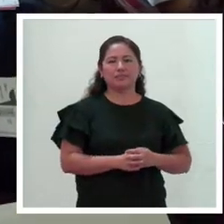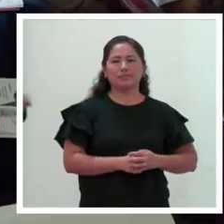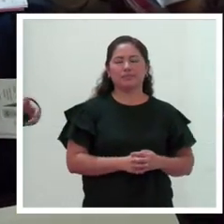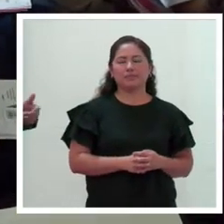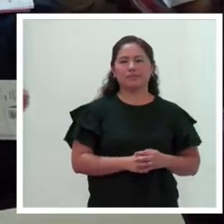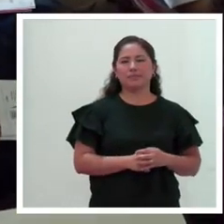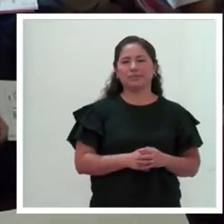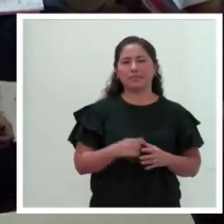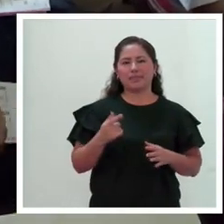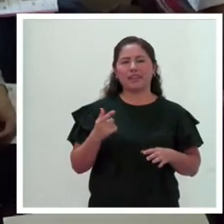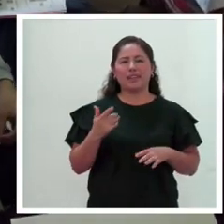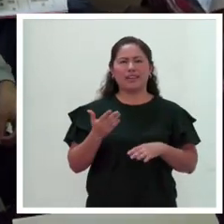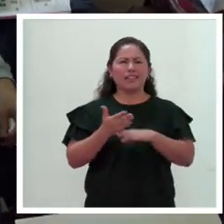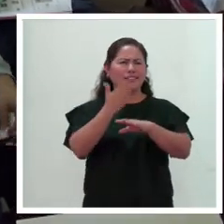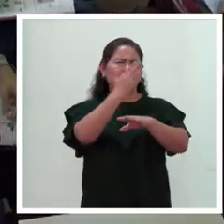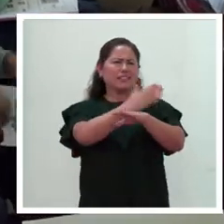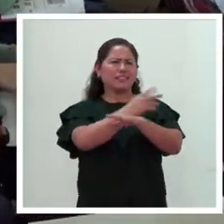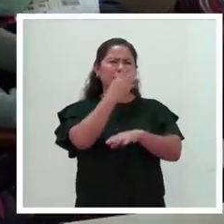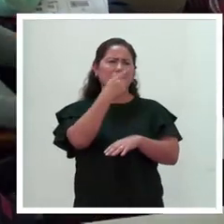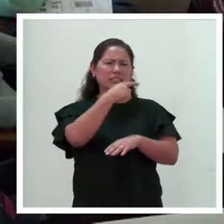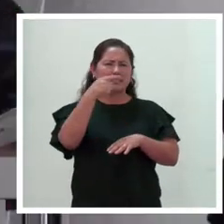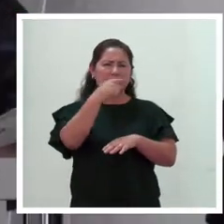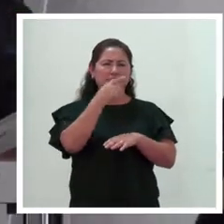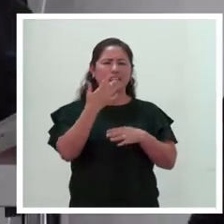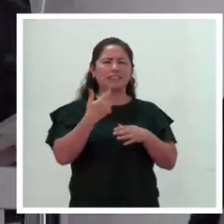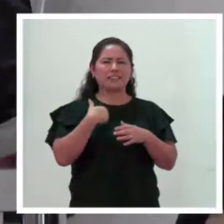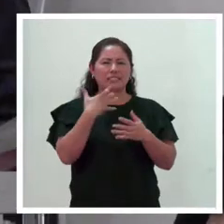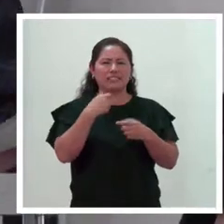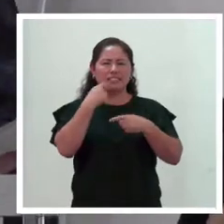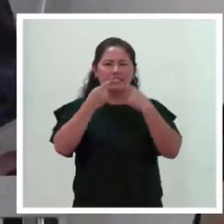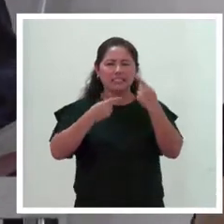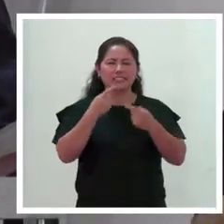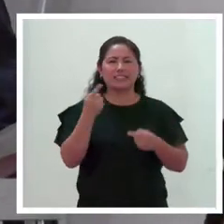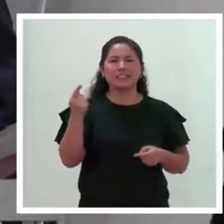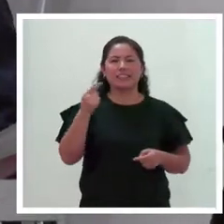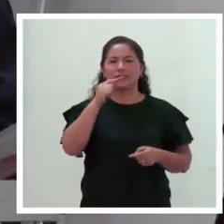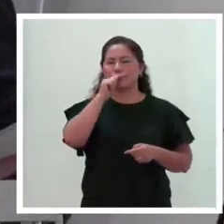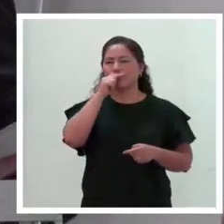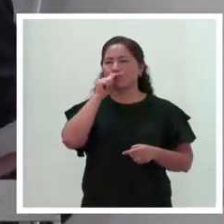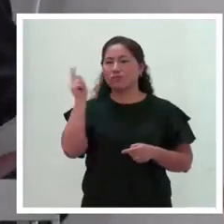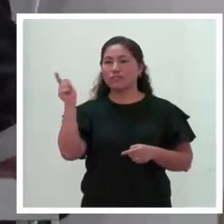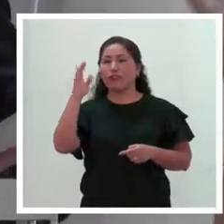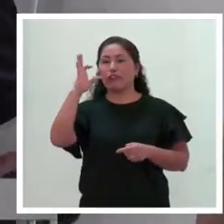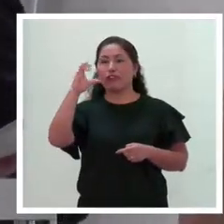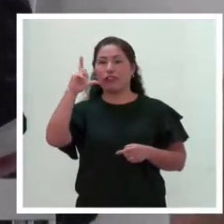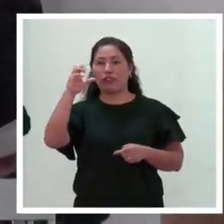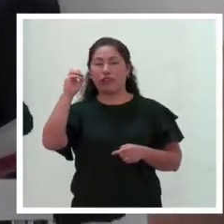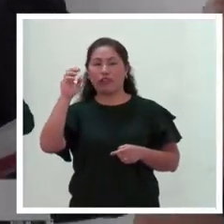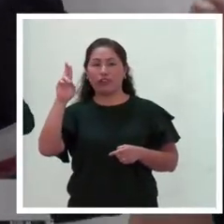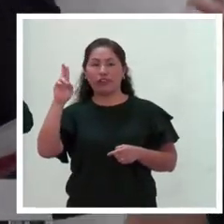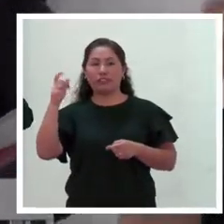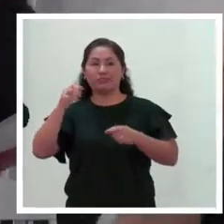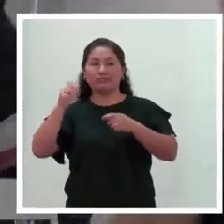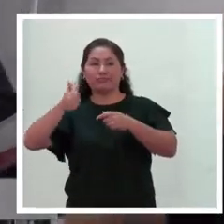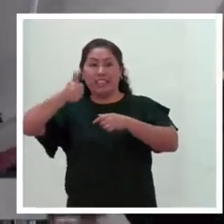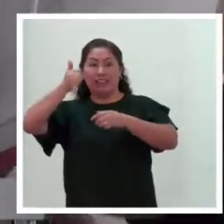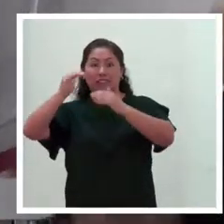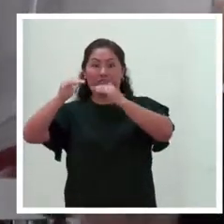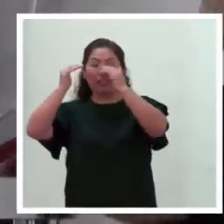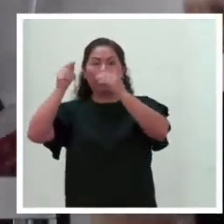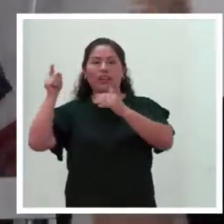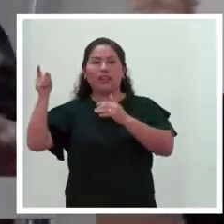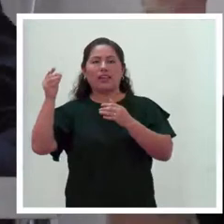Hace muy pocas semanas nada más, les cuento, estuvo la superintendencia en la municipalidad de Miraflores haciendo un